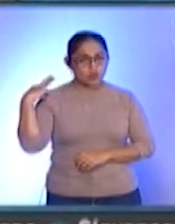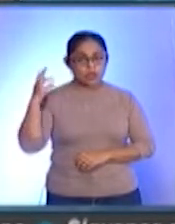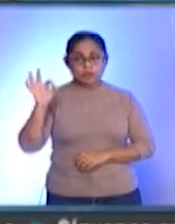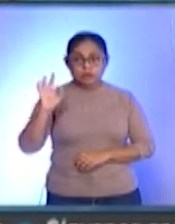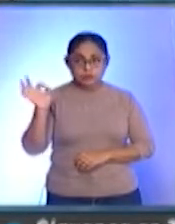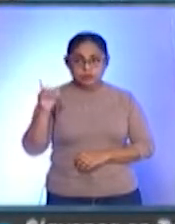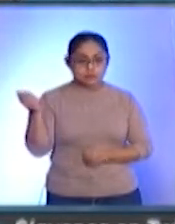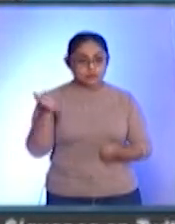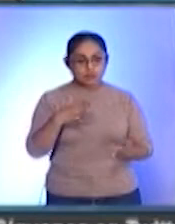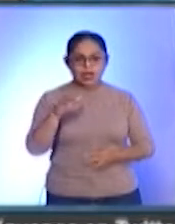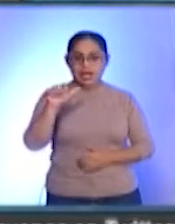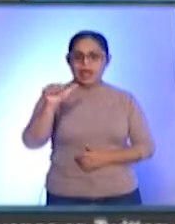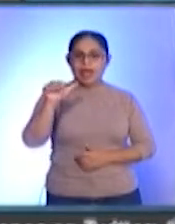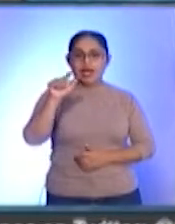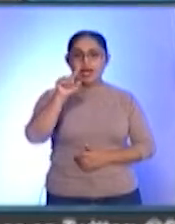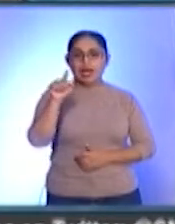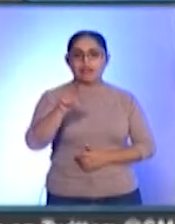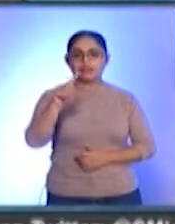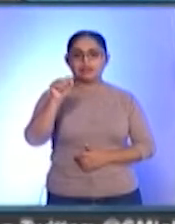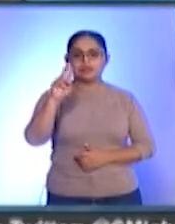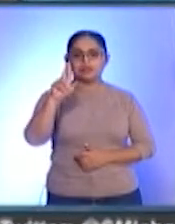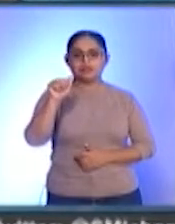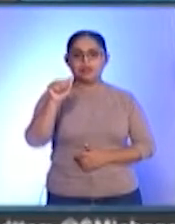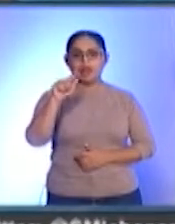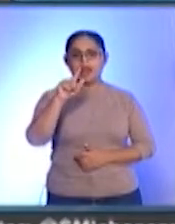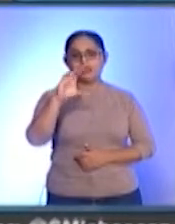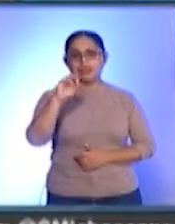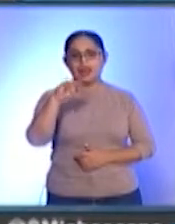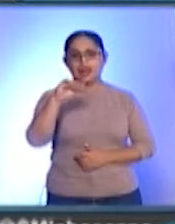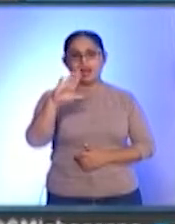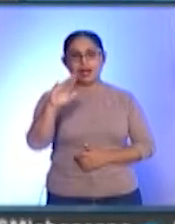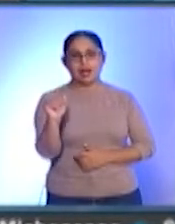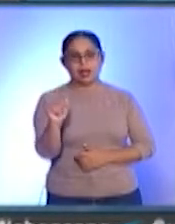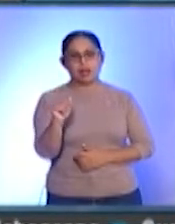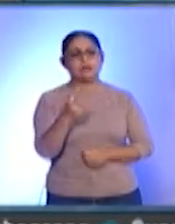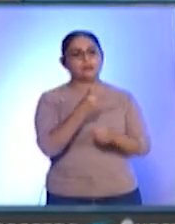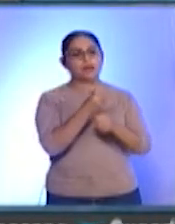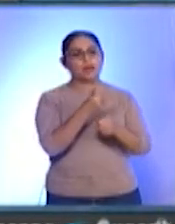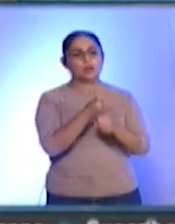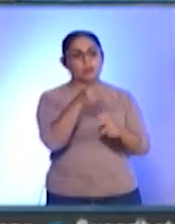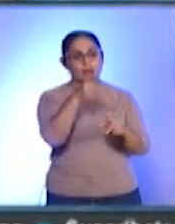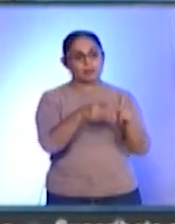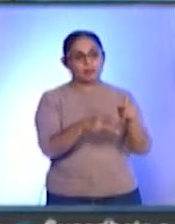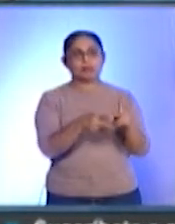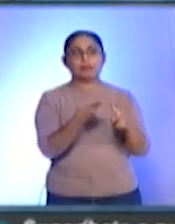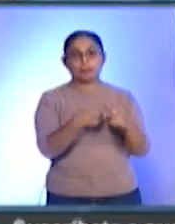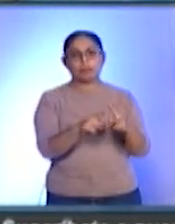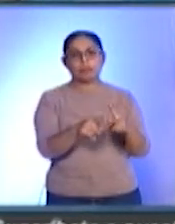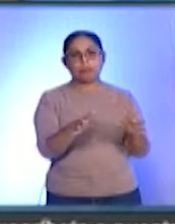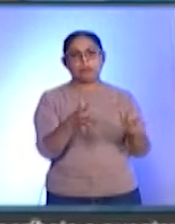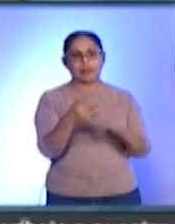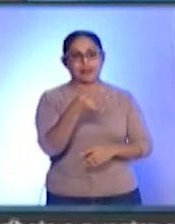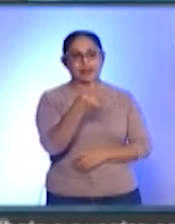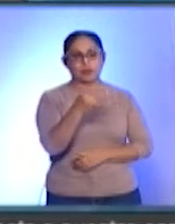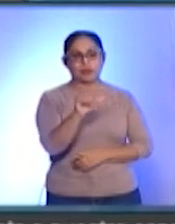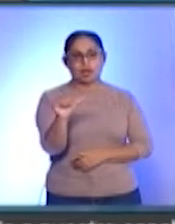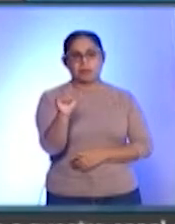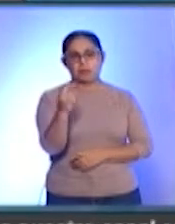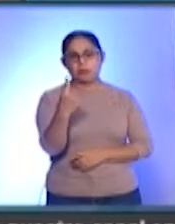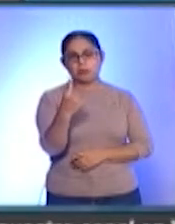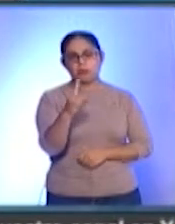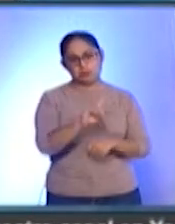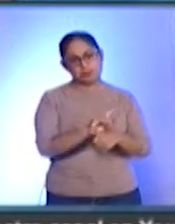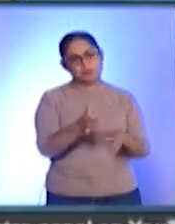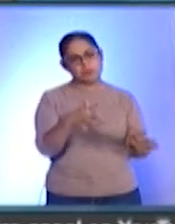AstraZeneca, podríamos estar iniciando segundas dosis más pronto, alrededor del 14 a 21 días máximo,